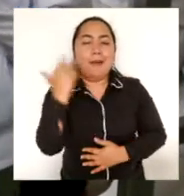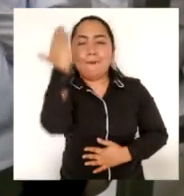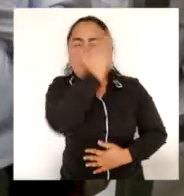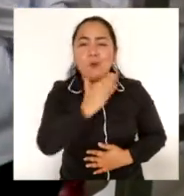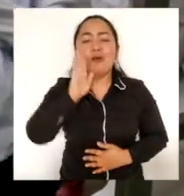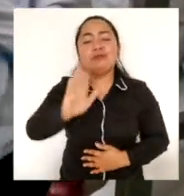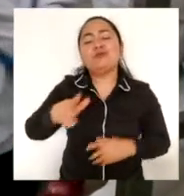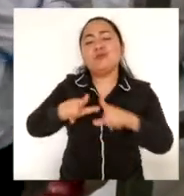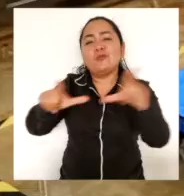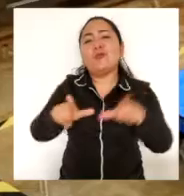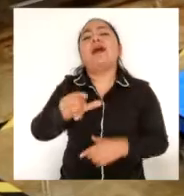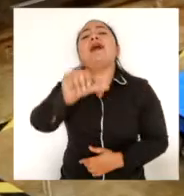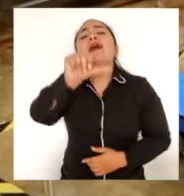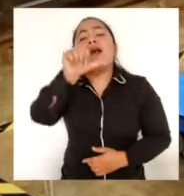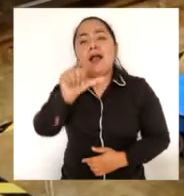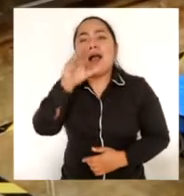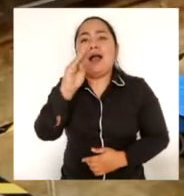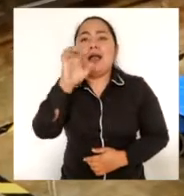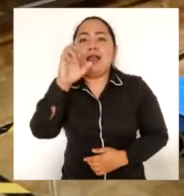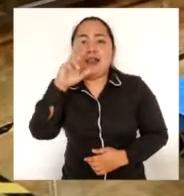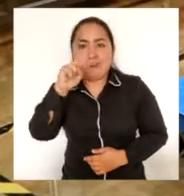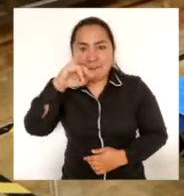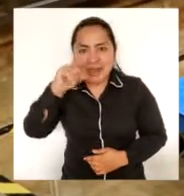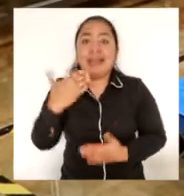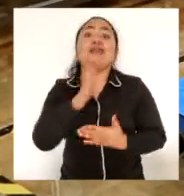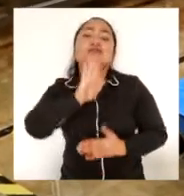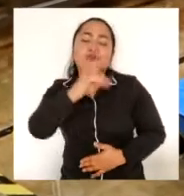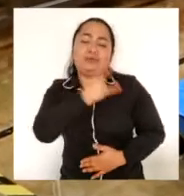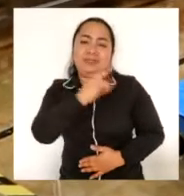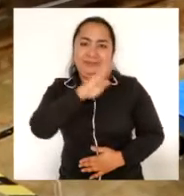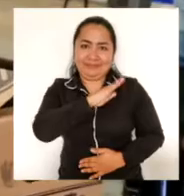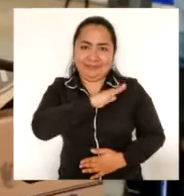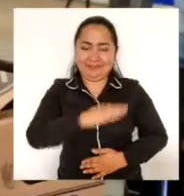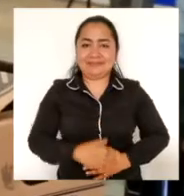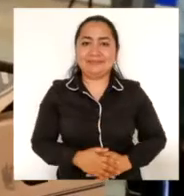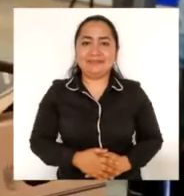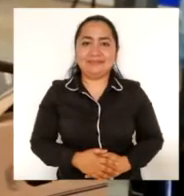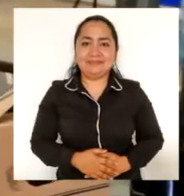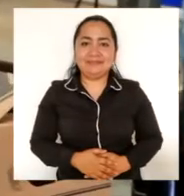piloto de la planta de operaciones unitarias de la sede albernia de la institución.